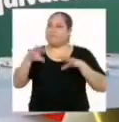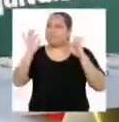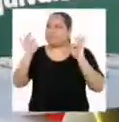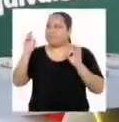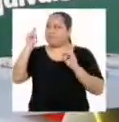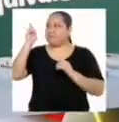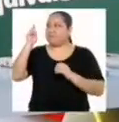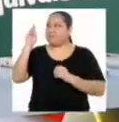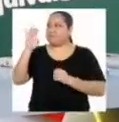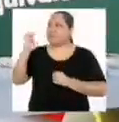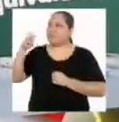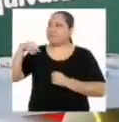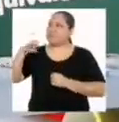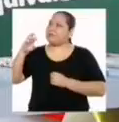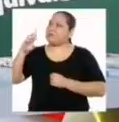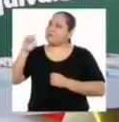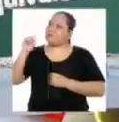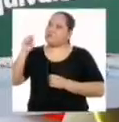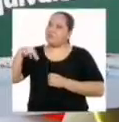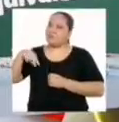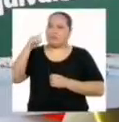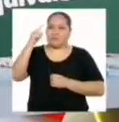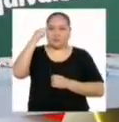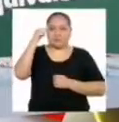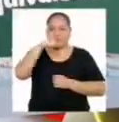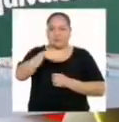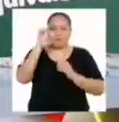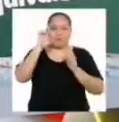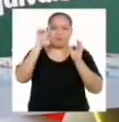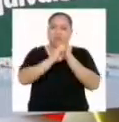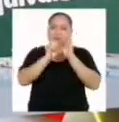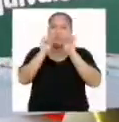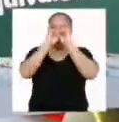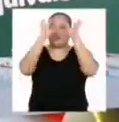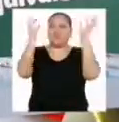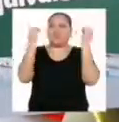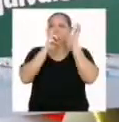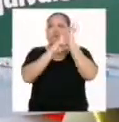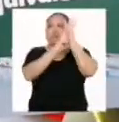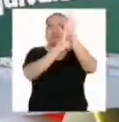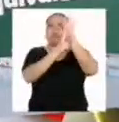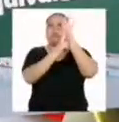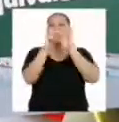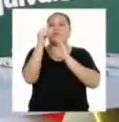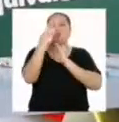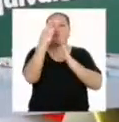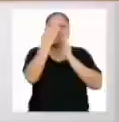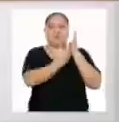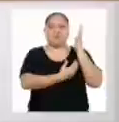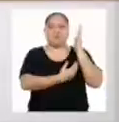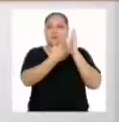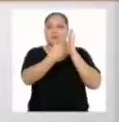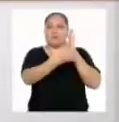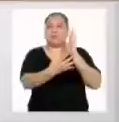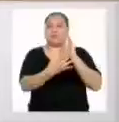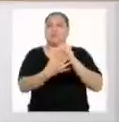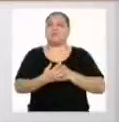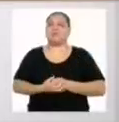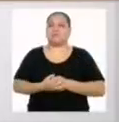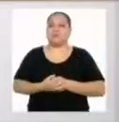Excelente, profesor Emerson. Creo que con este ejemplo ya nos quedó clarísimo cómo representar las funciones lineales en tablas y gráficos.